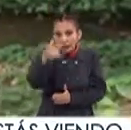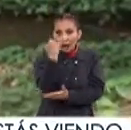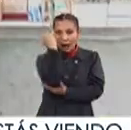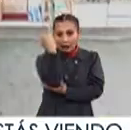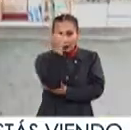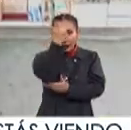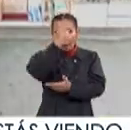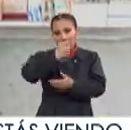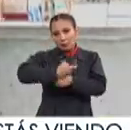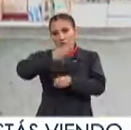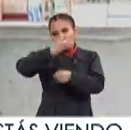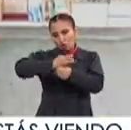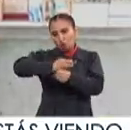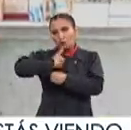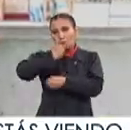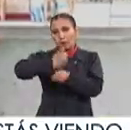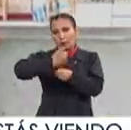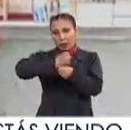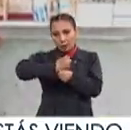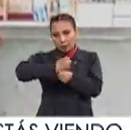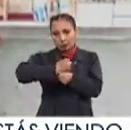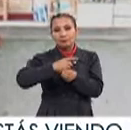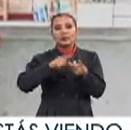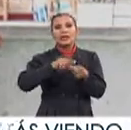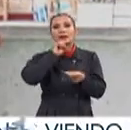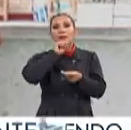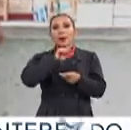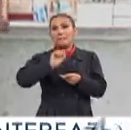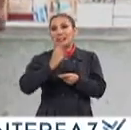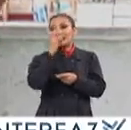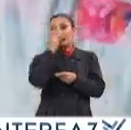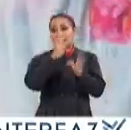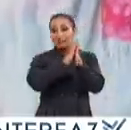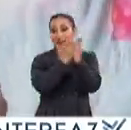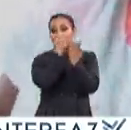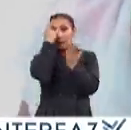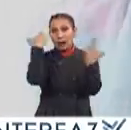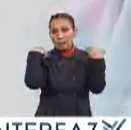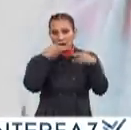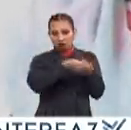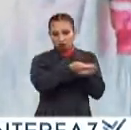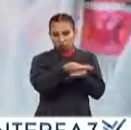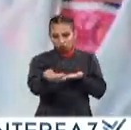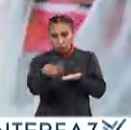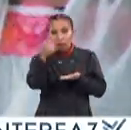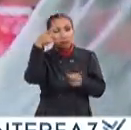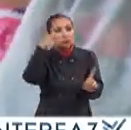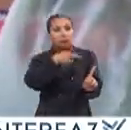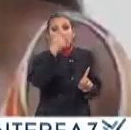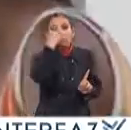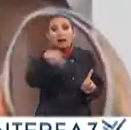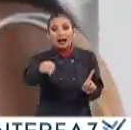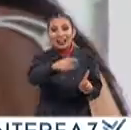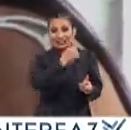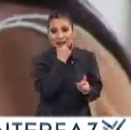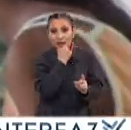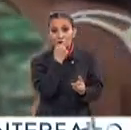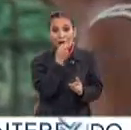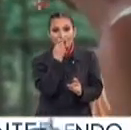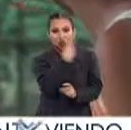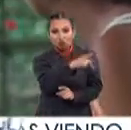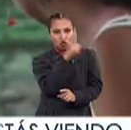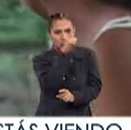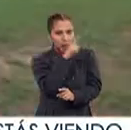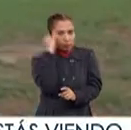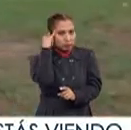preescolar, primero y segundo grado de primaria Así como 23 libros para el maestro Con el propósito de que los niños hablantes